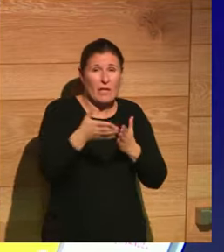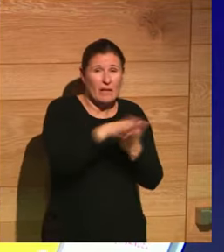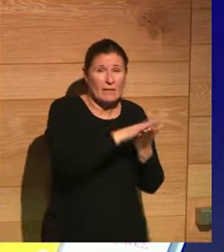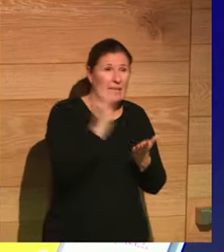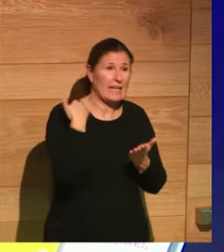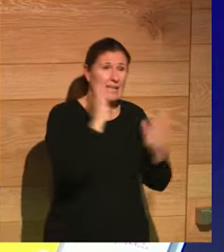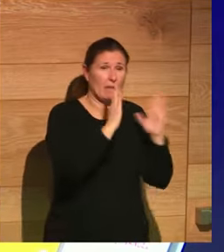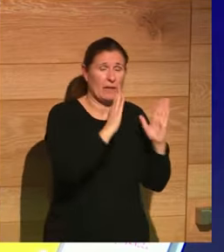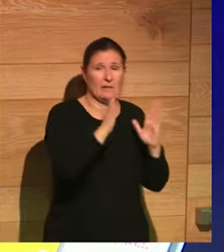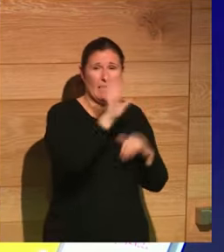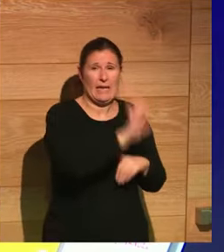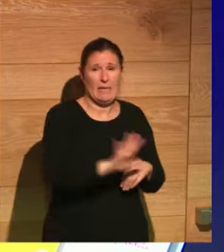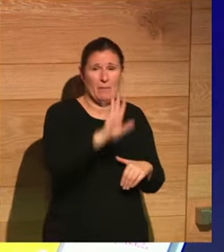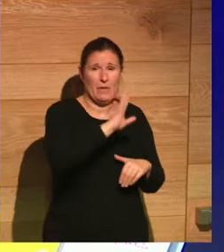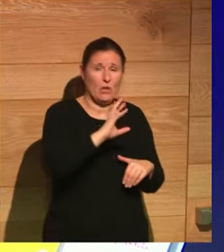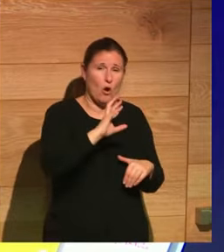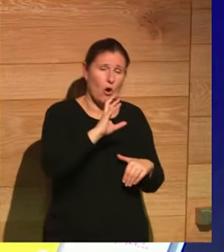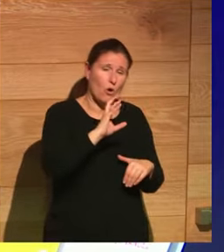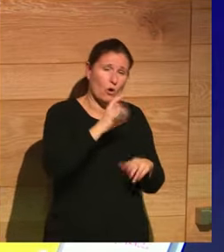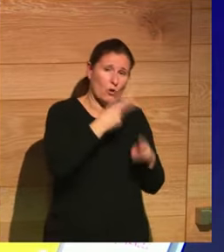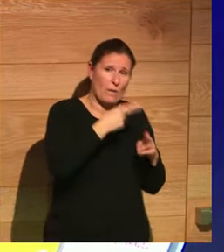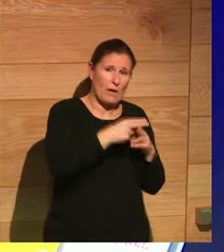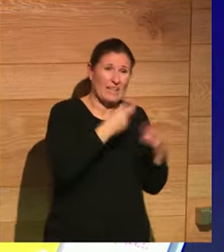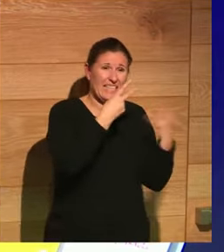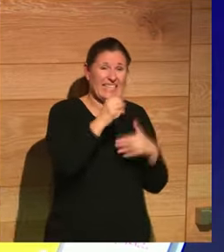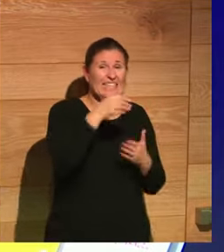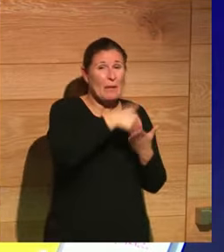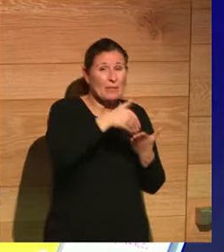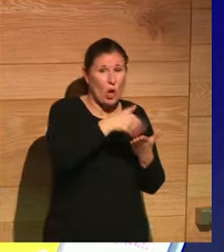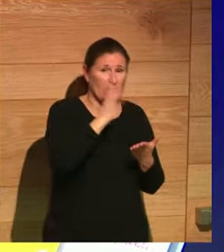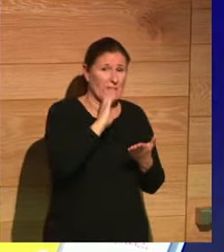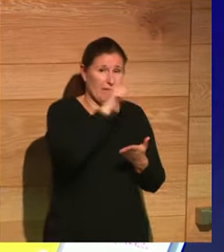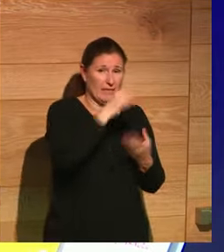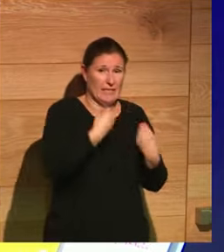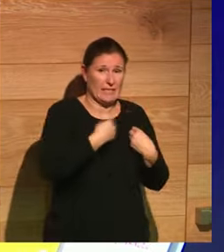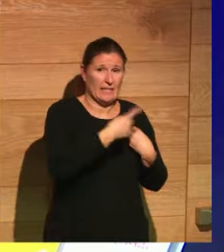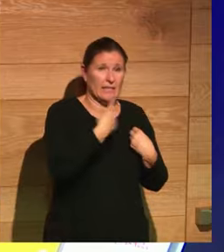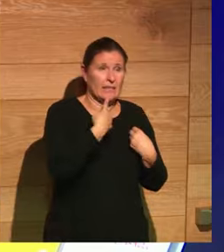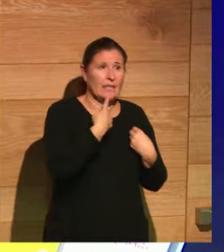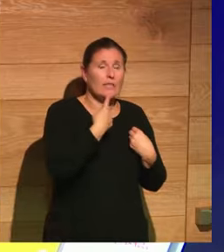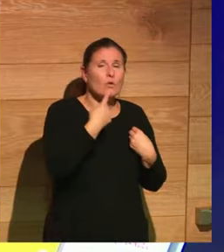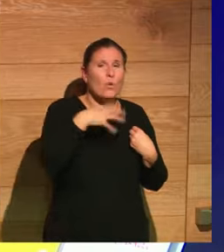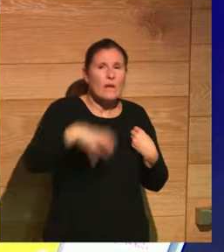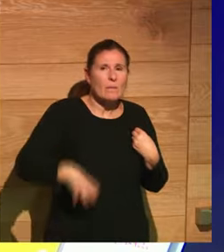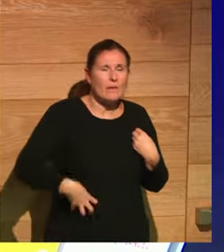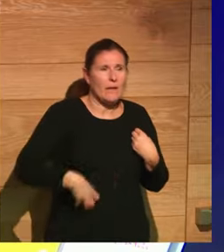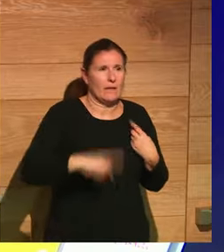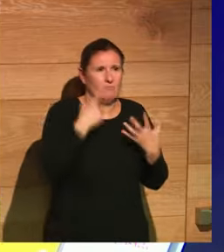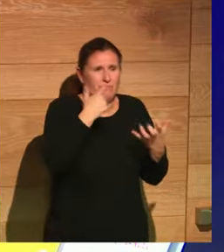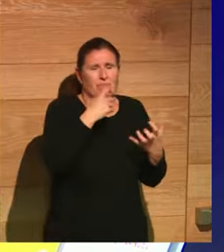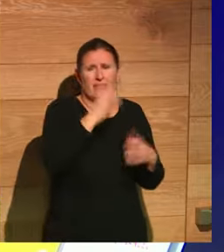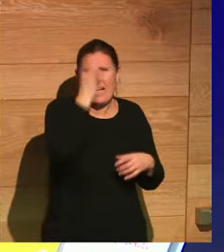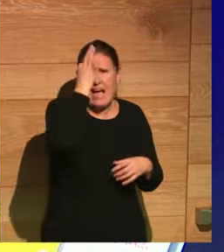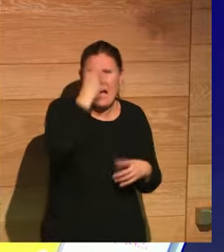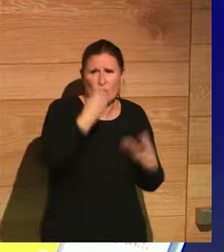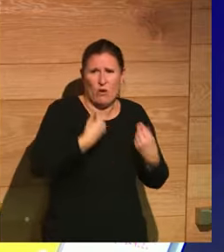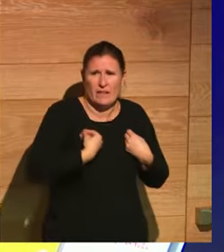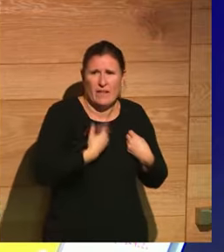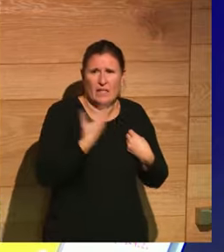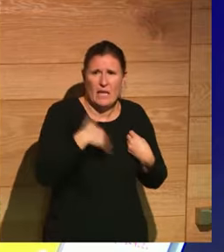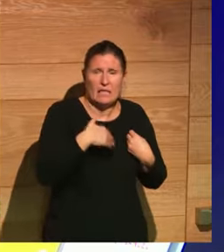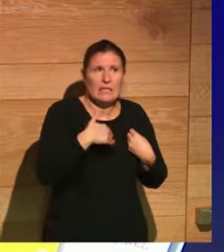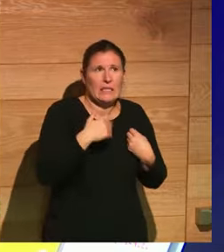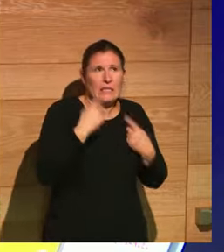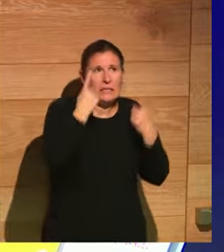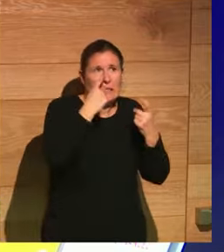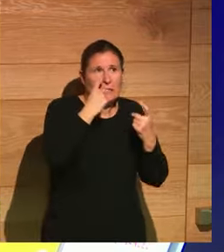en el imperio romano de unos 70 millones una verdadera barbaridad y es un emperador que se le ve harto de la vida y está intentando a través de su propia